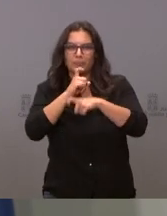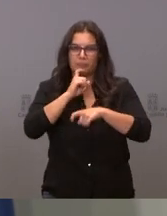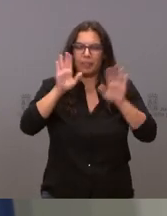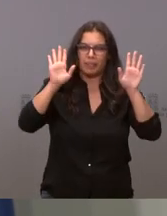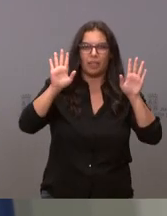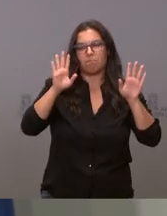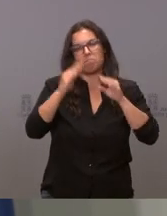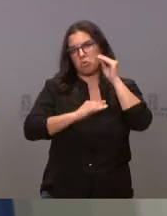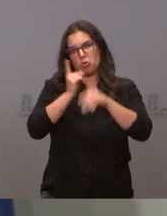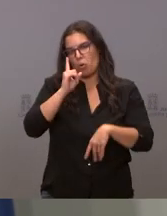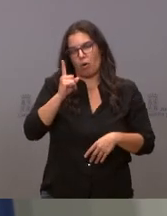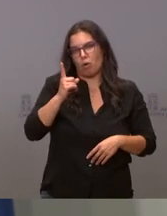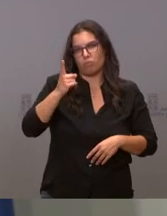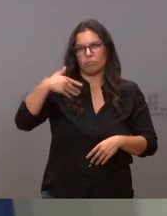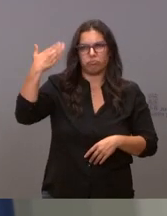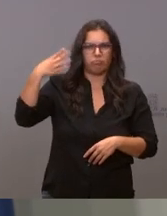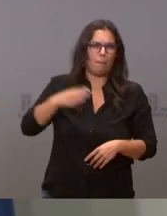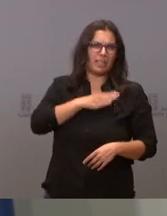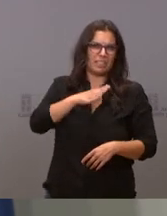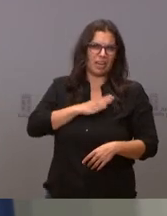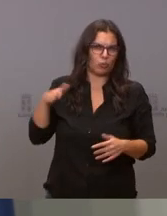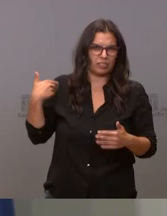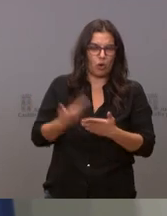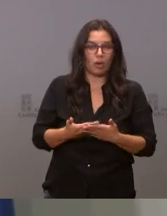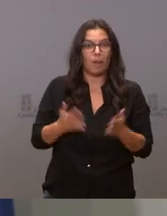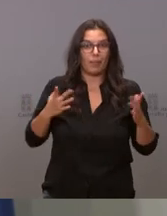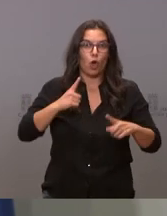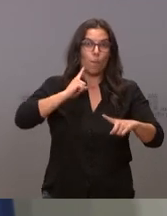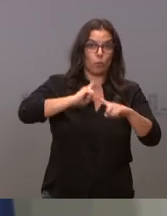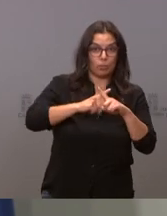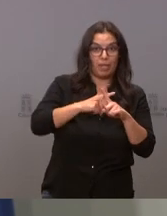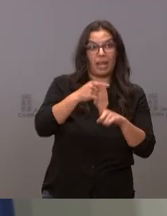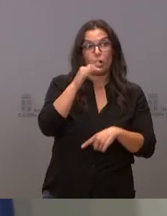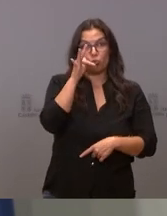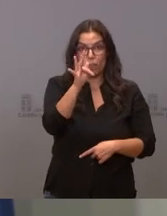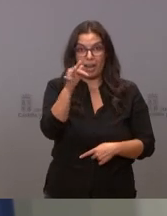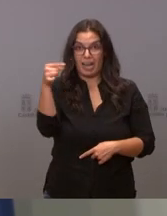desde que aprobé el bachillerato pero multiplicar sumar restar